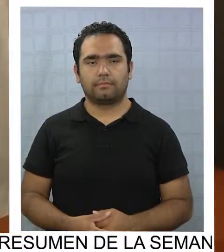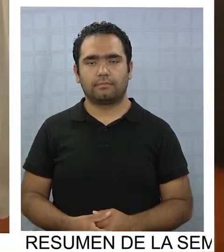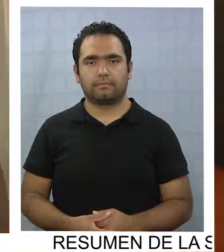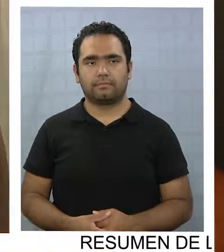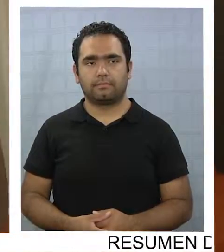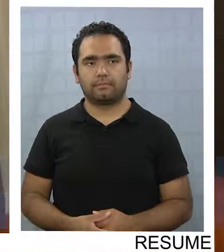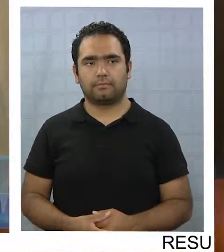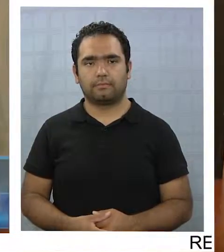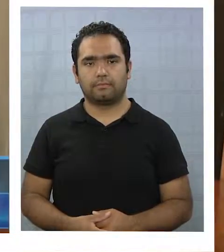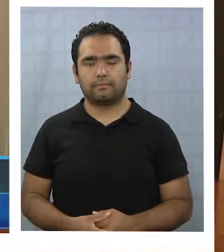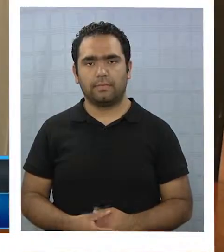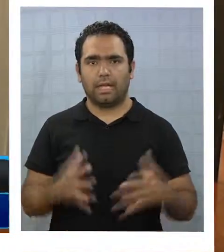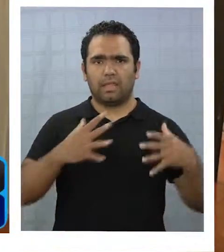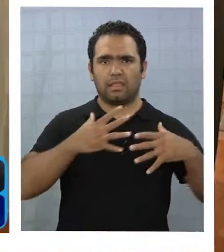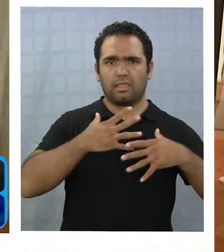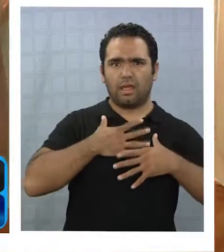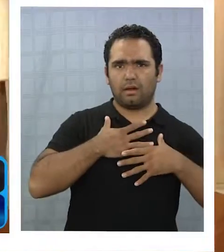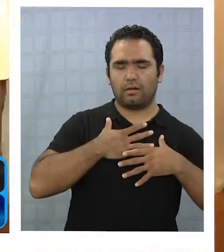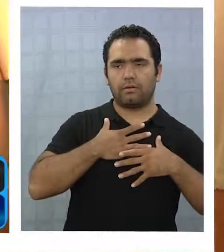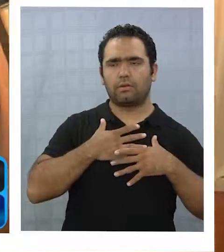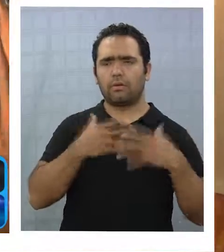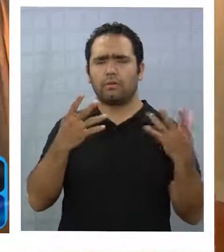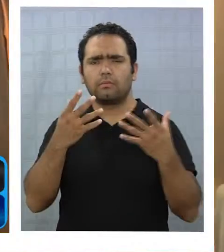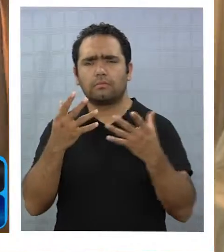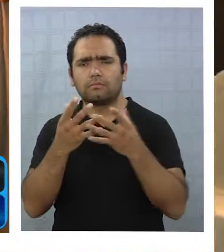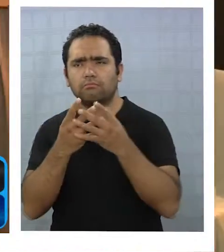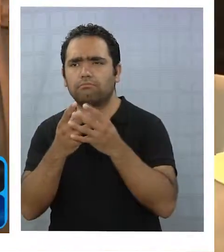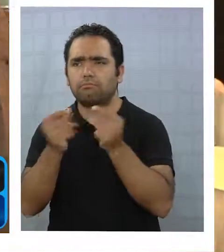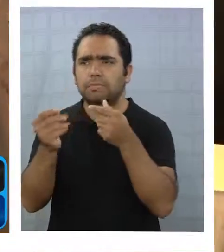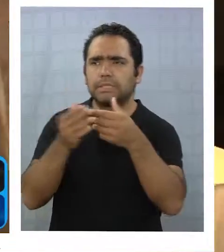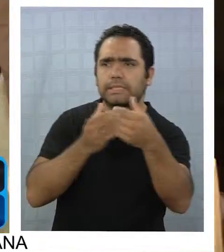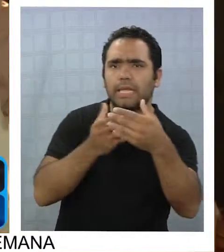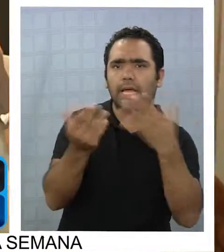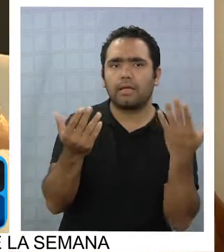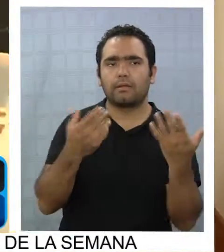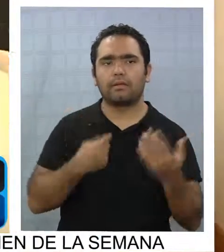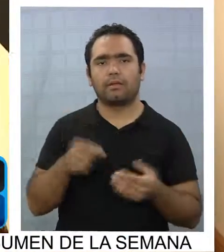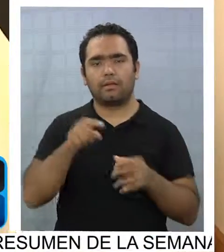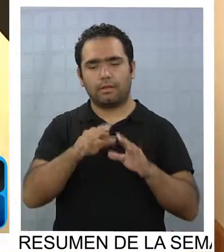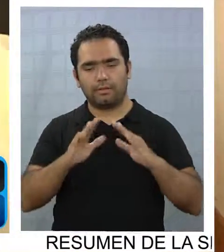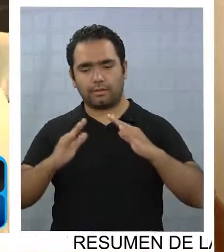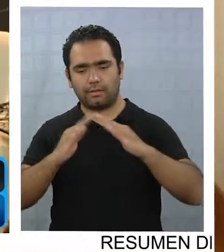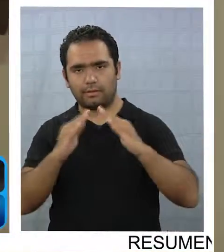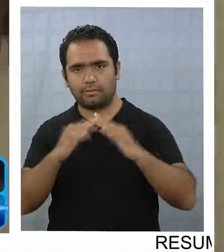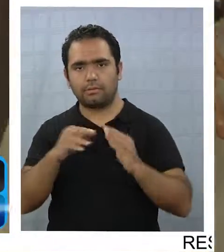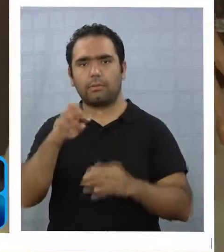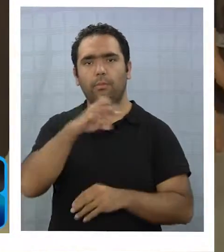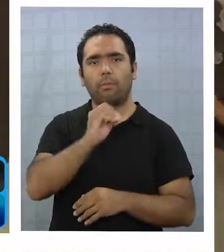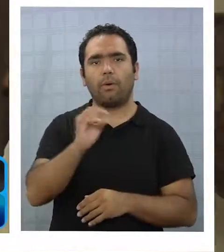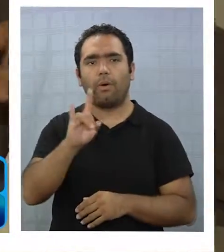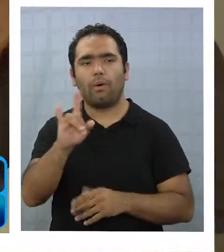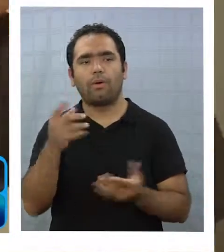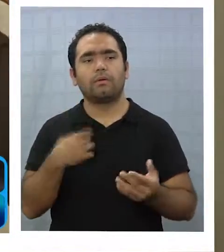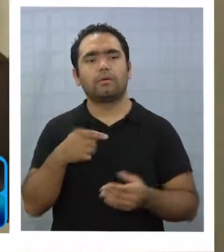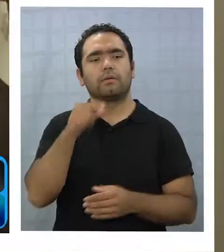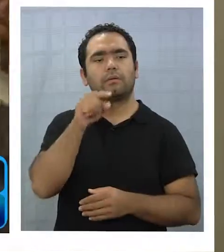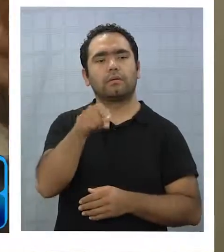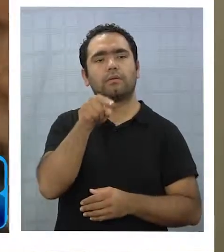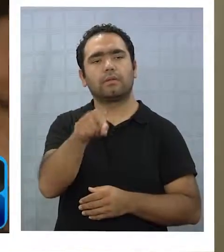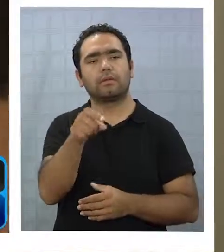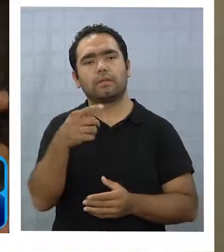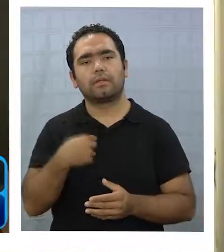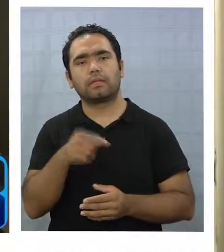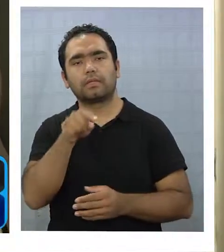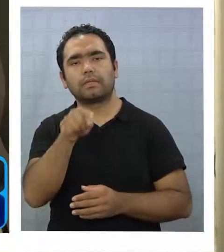El terror y el misterio abundan en la Casa Pou, puesta en escena de la Compañía de Teatro Póxima basada en cuentos de